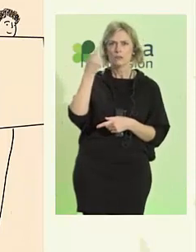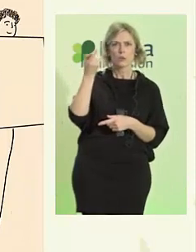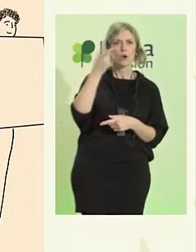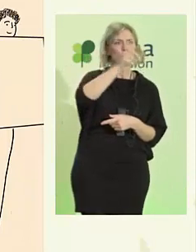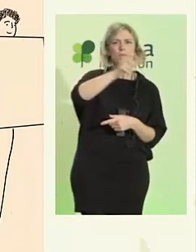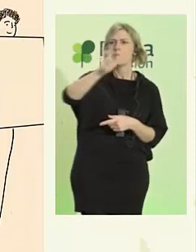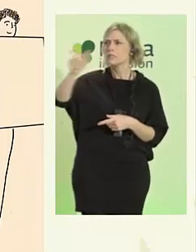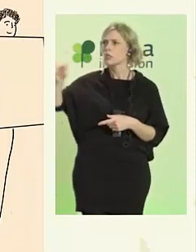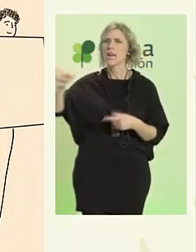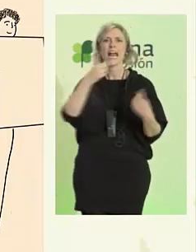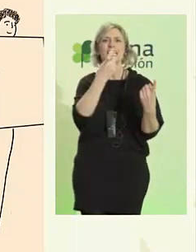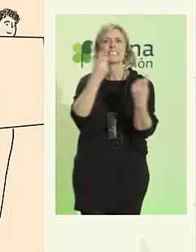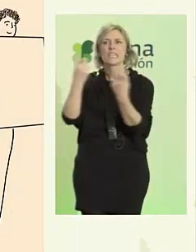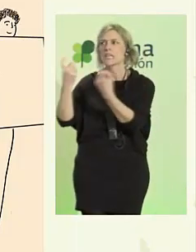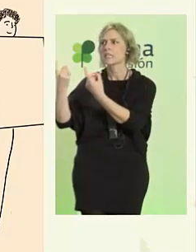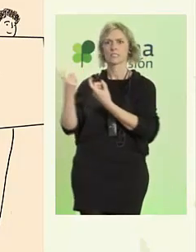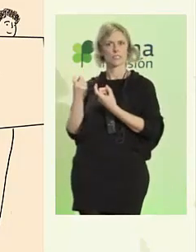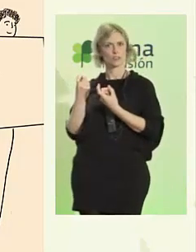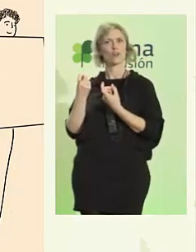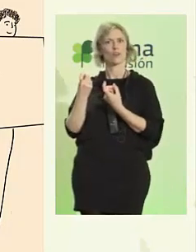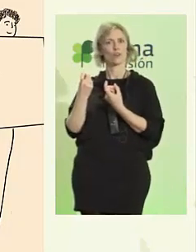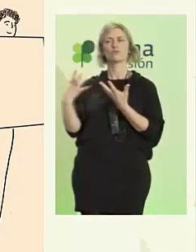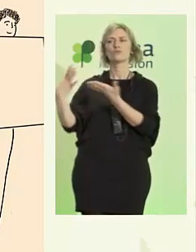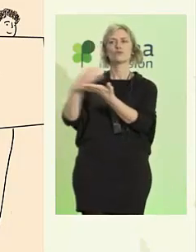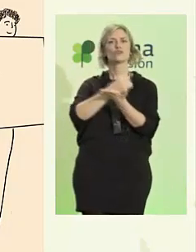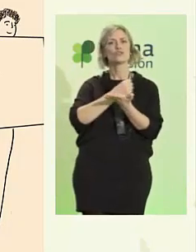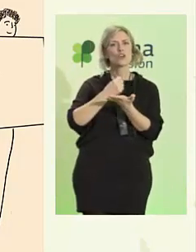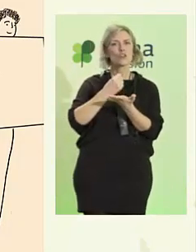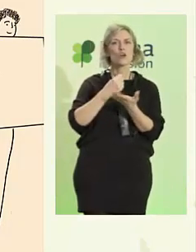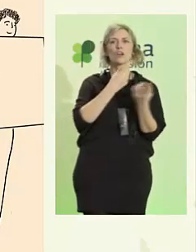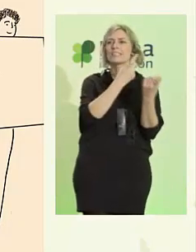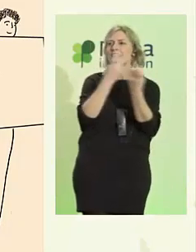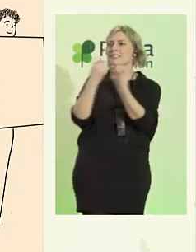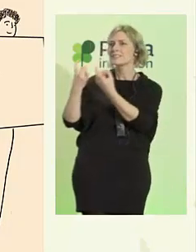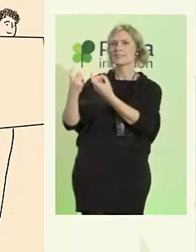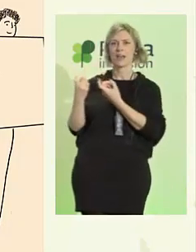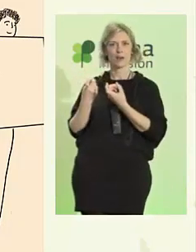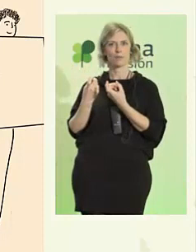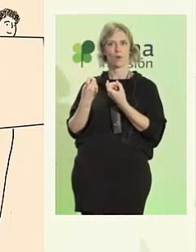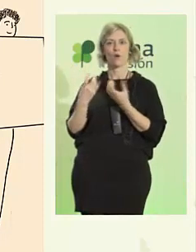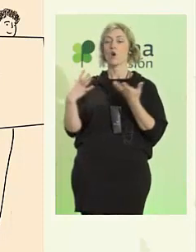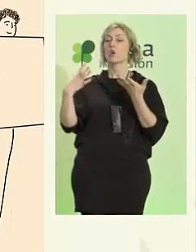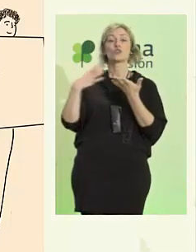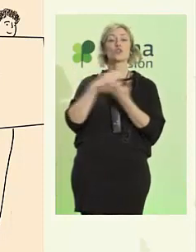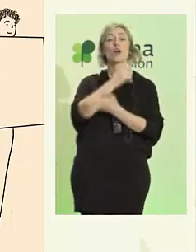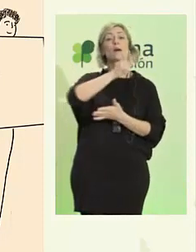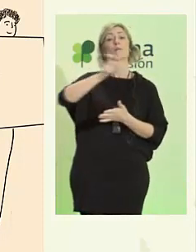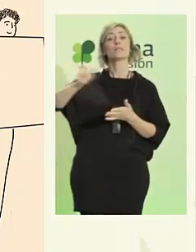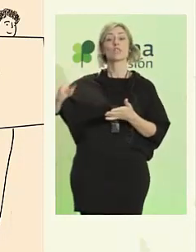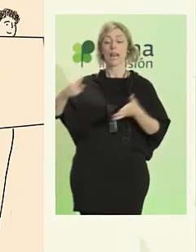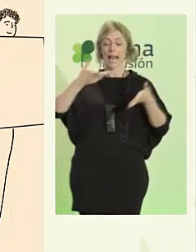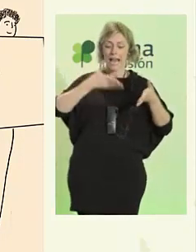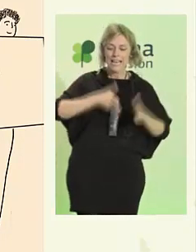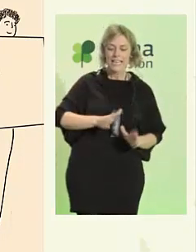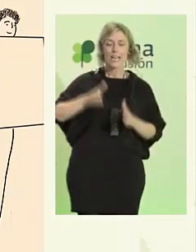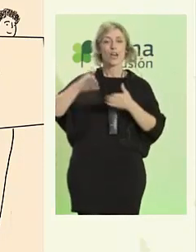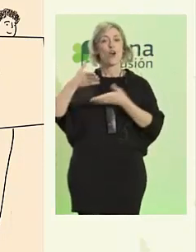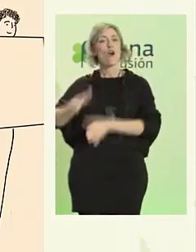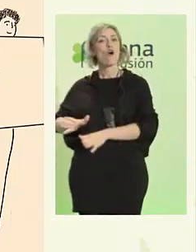unos a los otros. Todos nos necesitamos, todos somos hijos e hijas de otras personas, nos